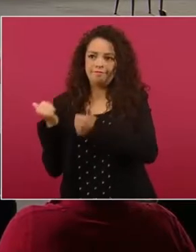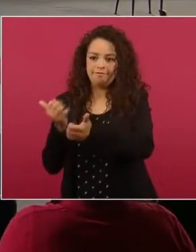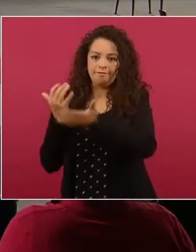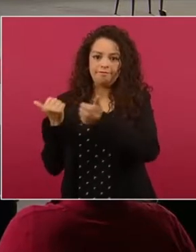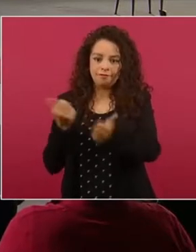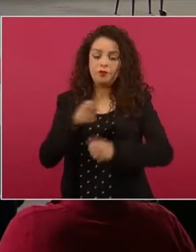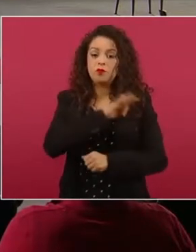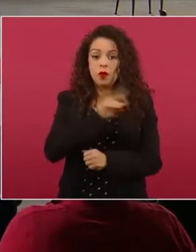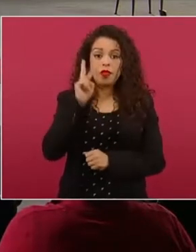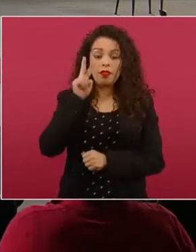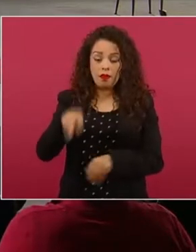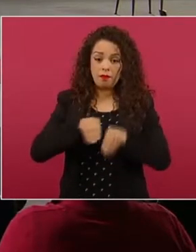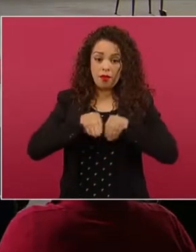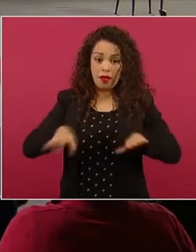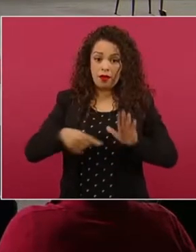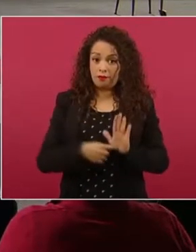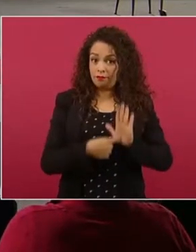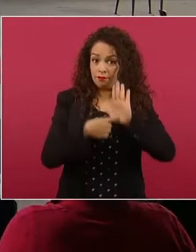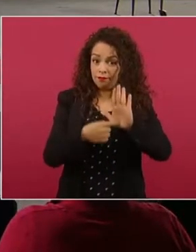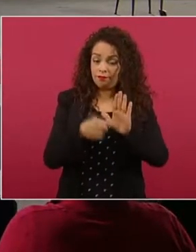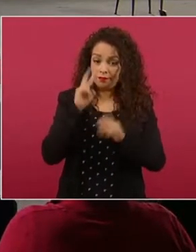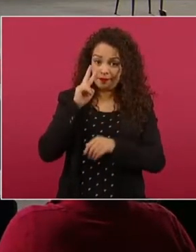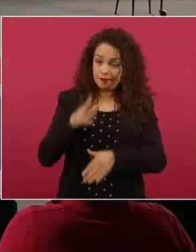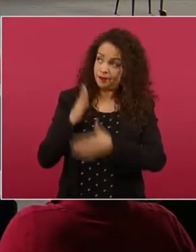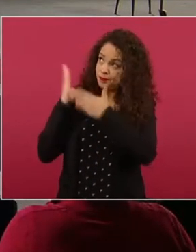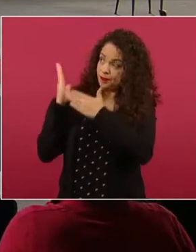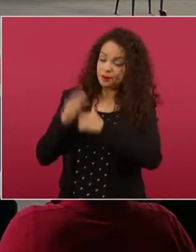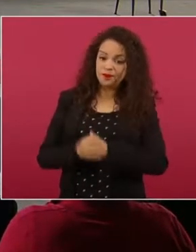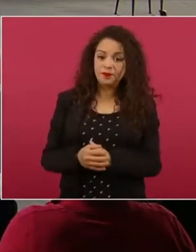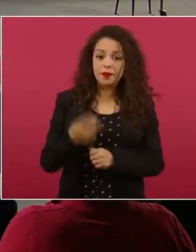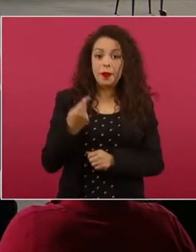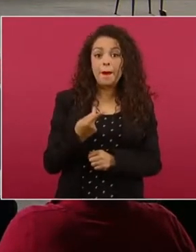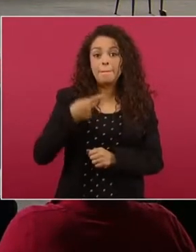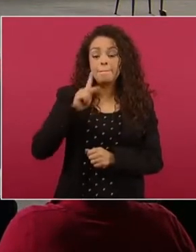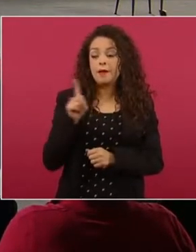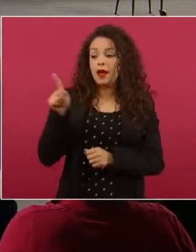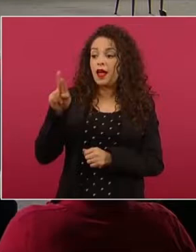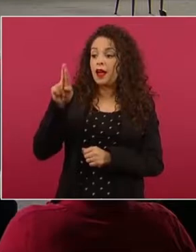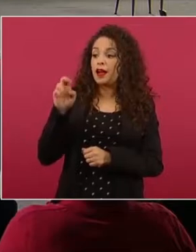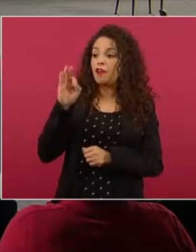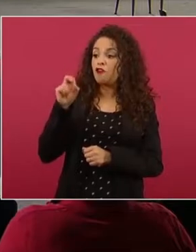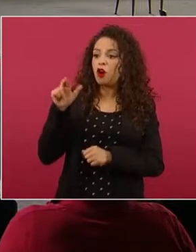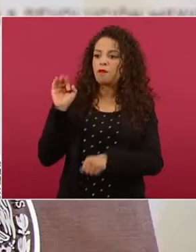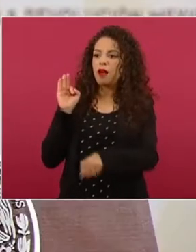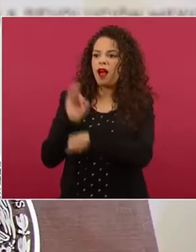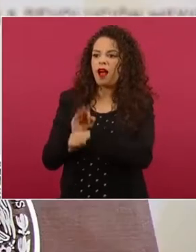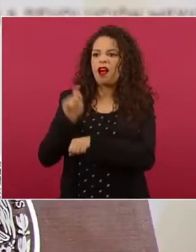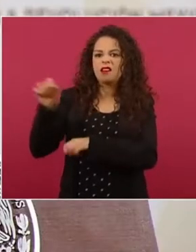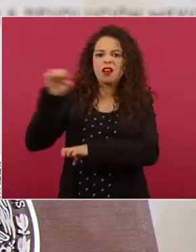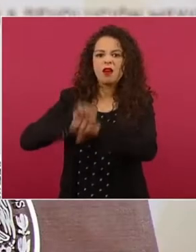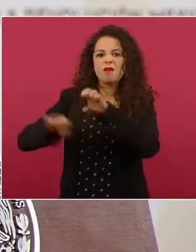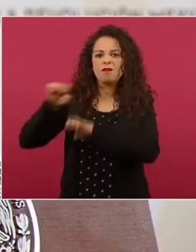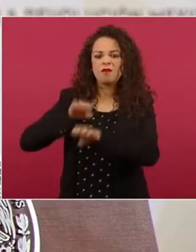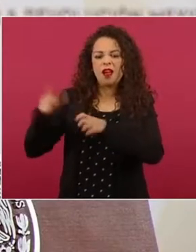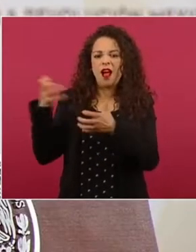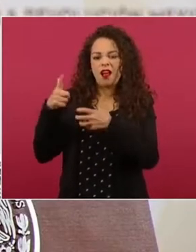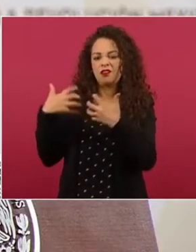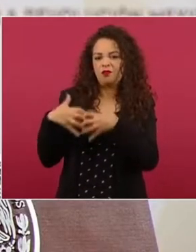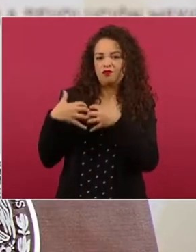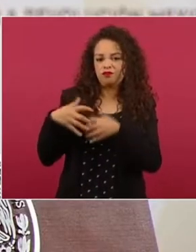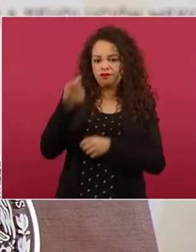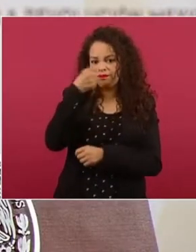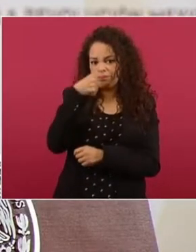Reforma responde a los intereses de las farmacéuticas y busca desacreditar la distribución